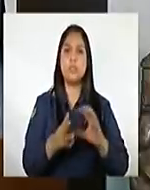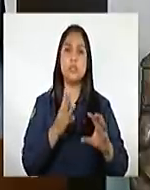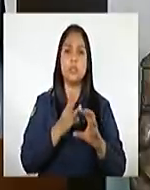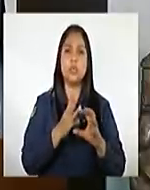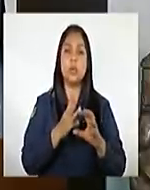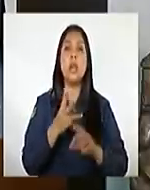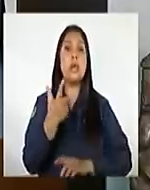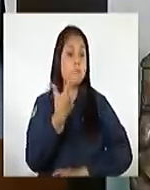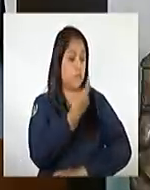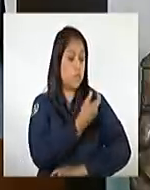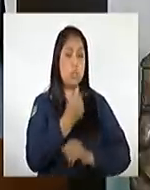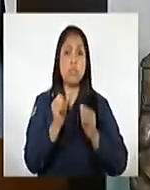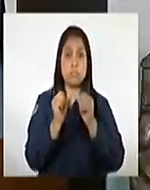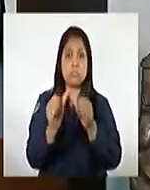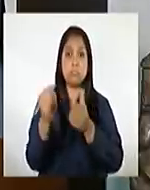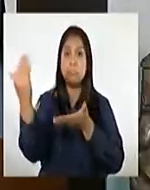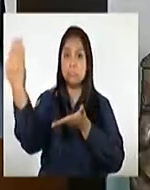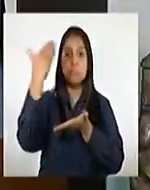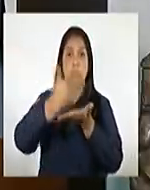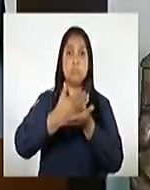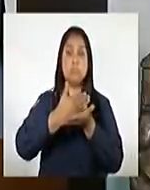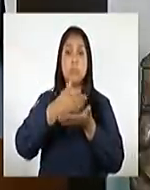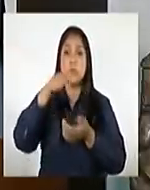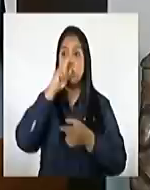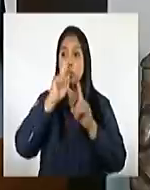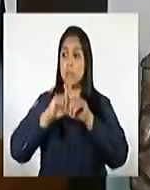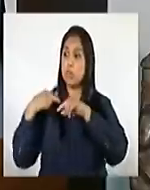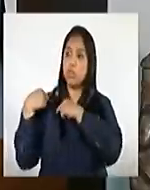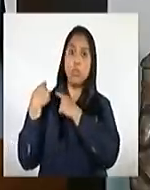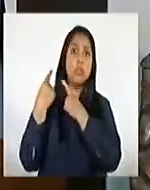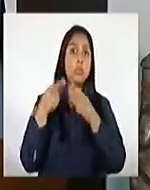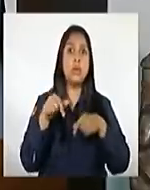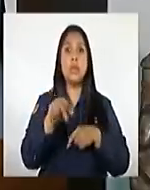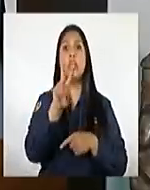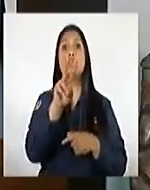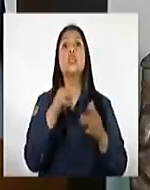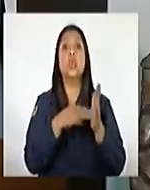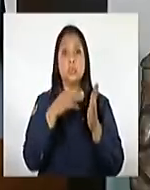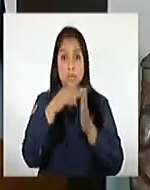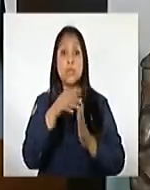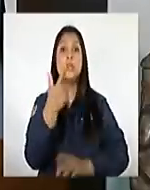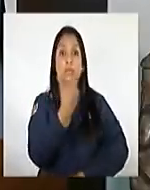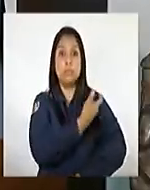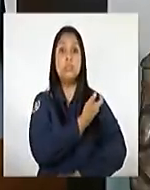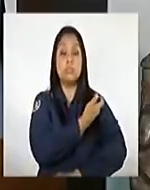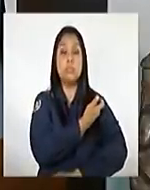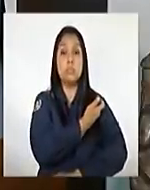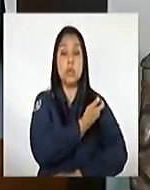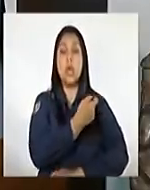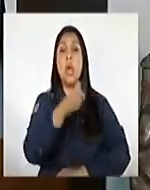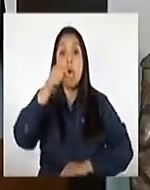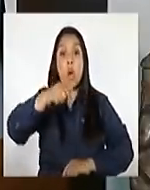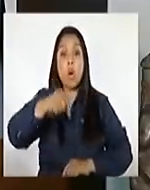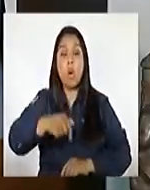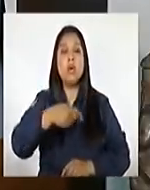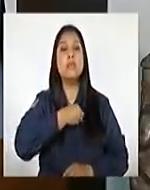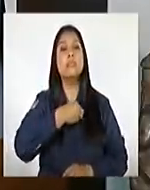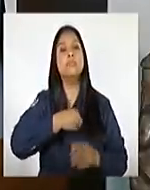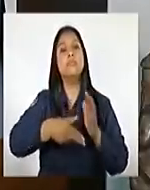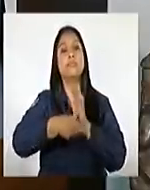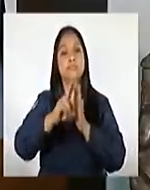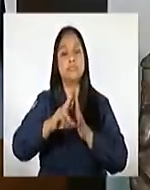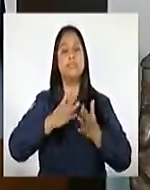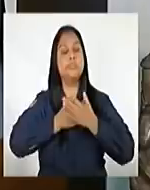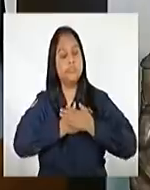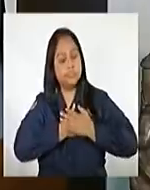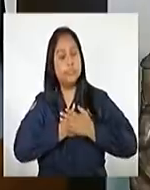vacunas siguen llegando y en los últimos días hemos recibido más de dos millones de dosis. Una vez más, quiero reiterar